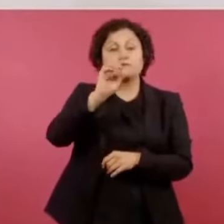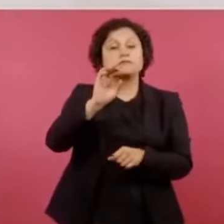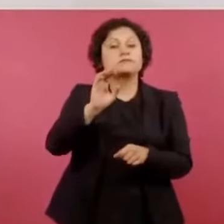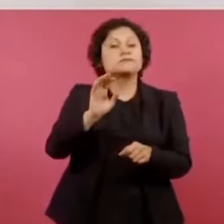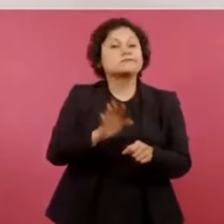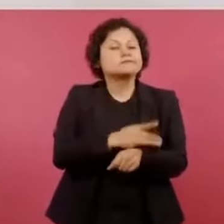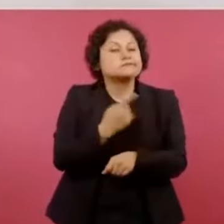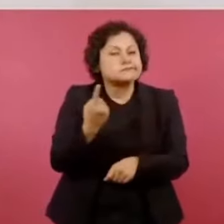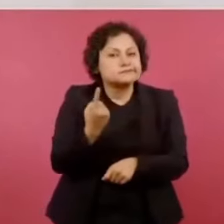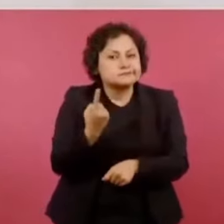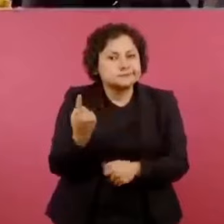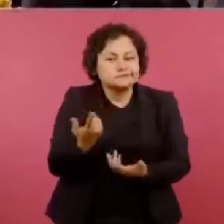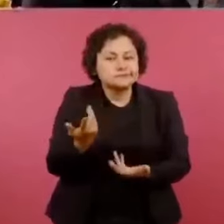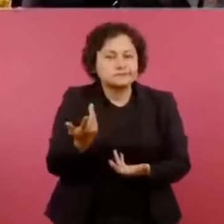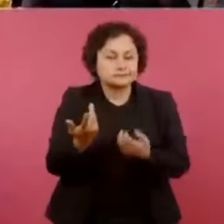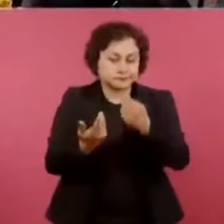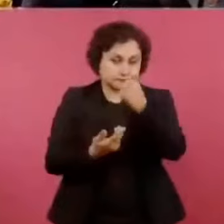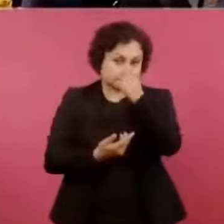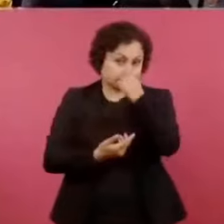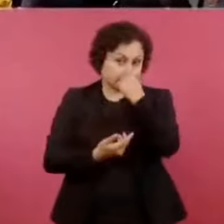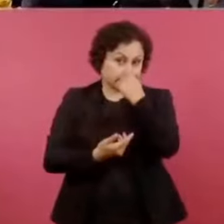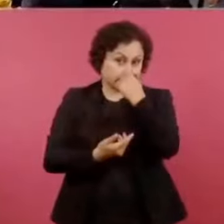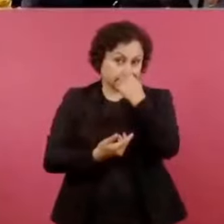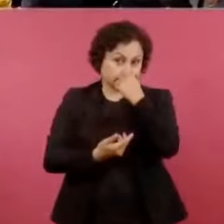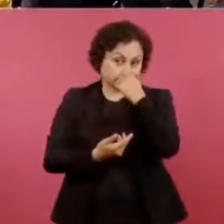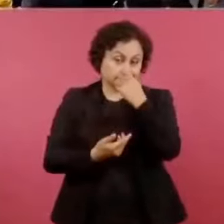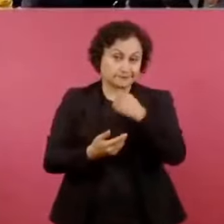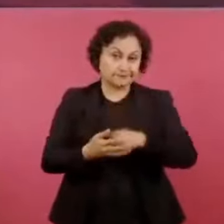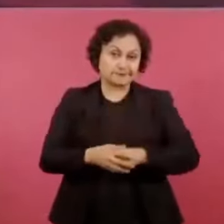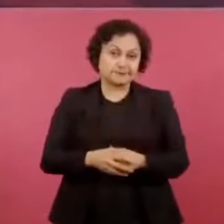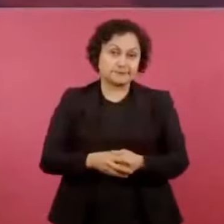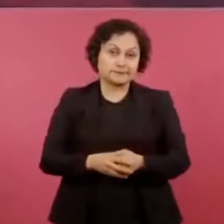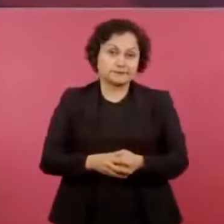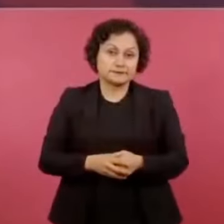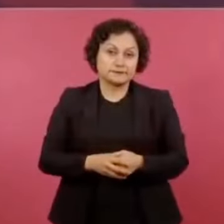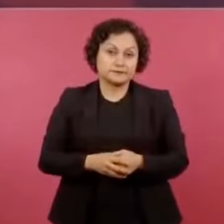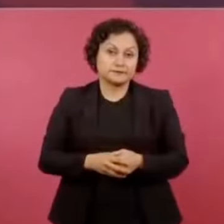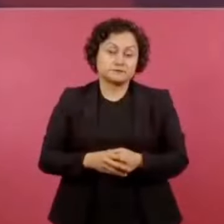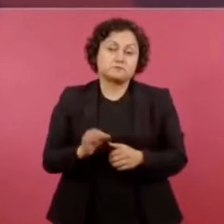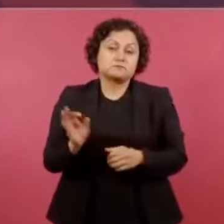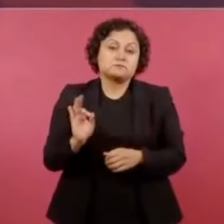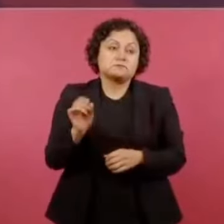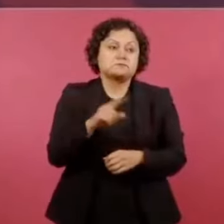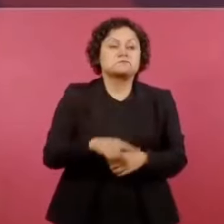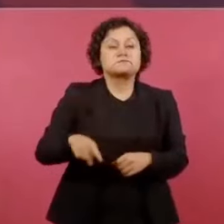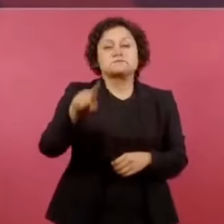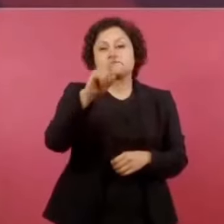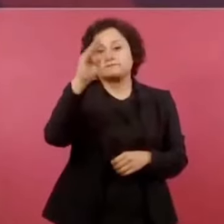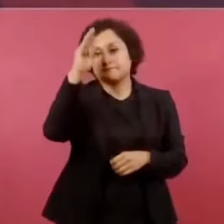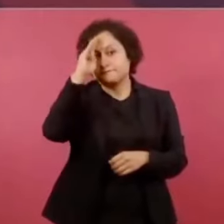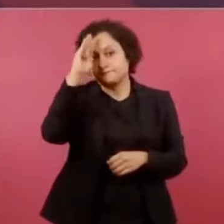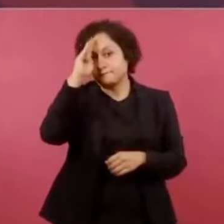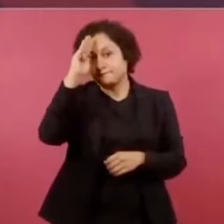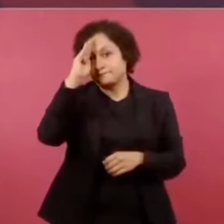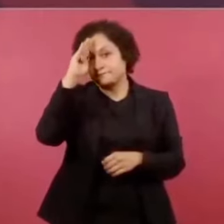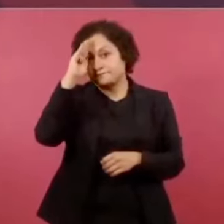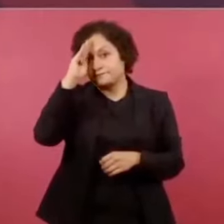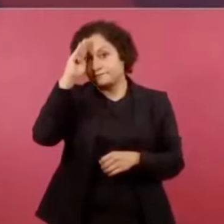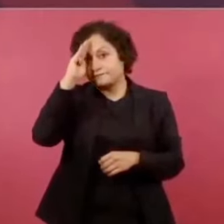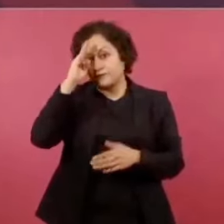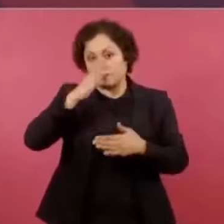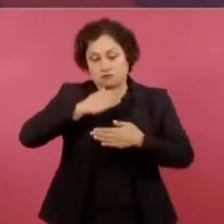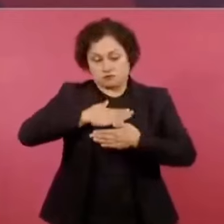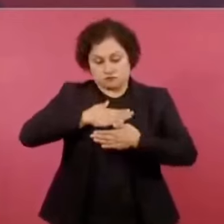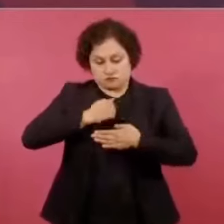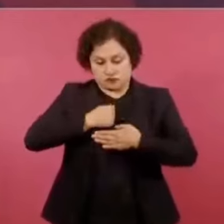o no debe de pensarse que tiene uno la verdad